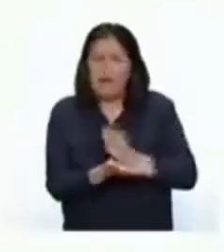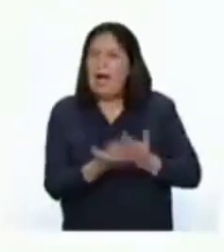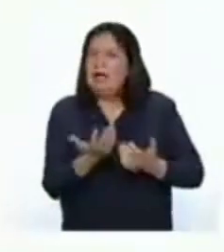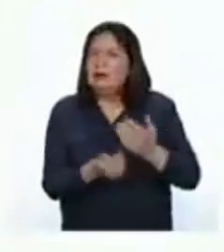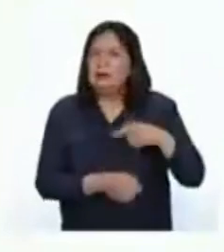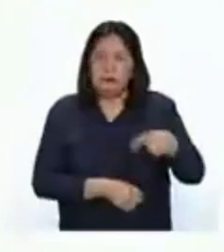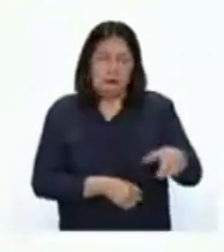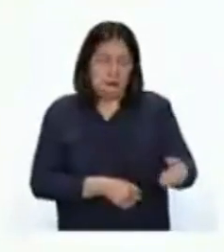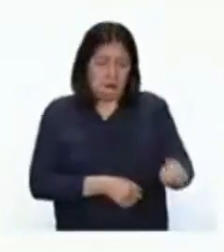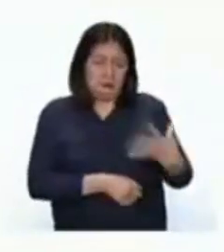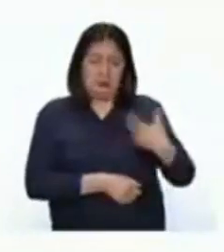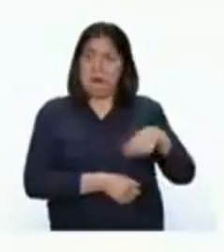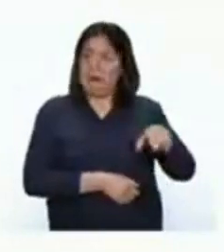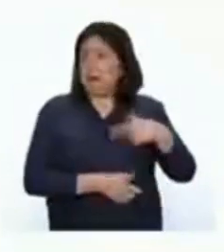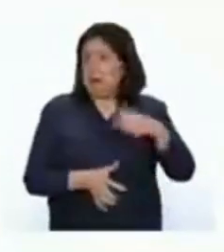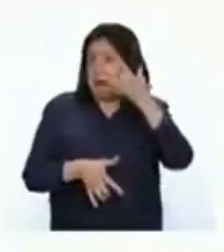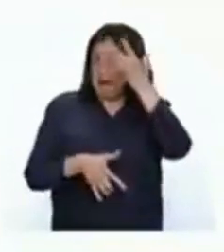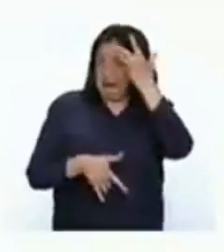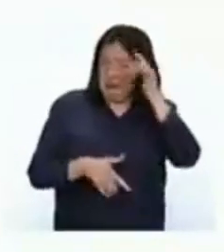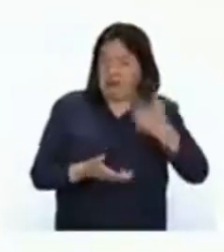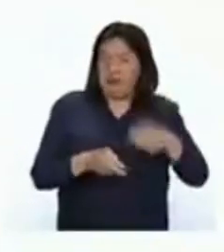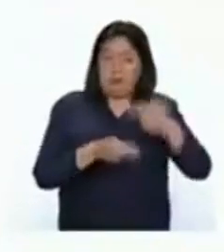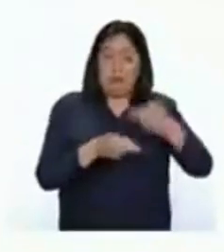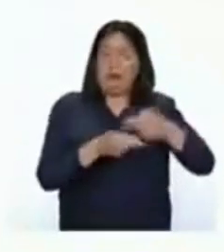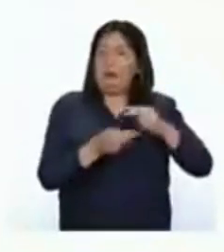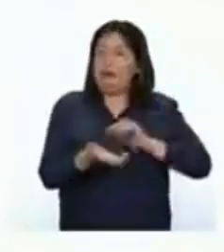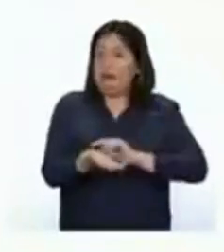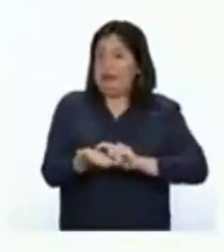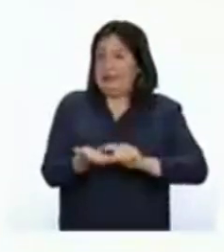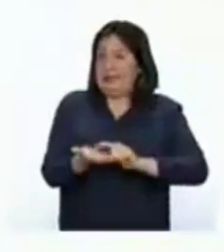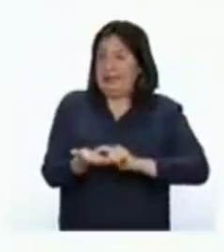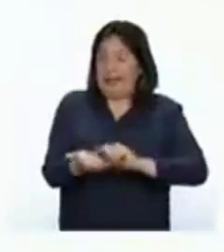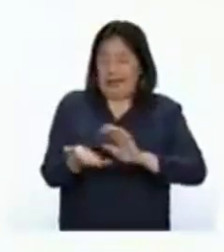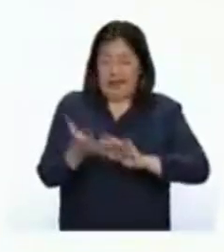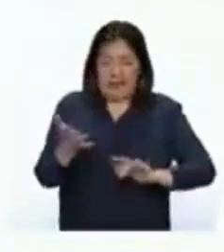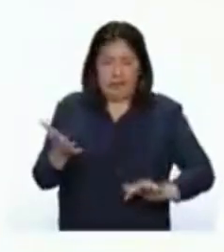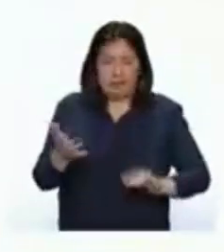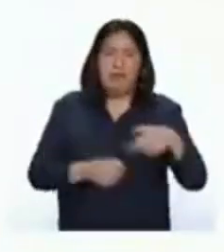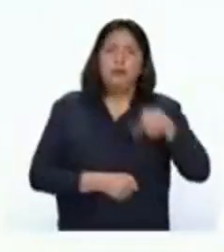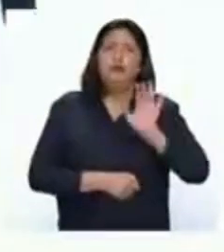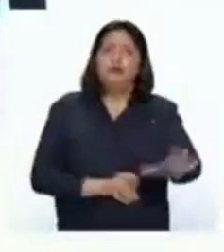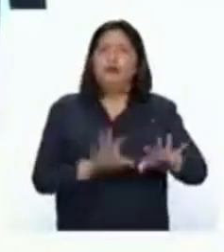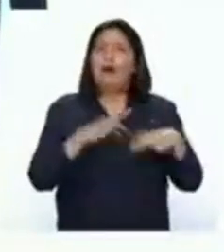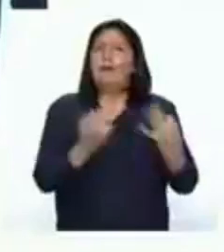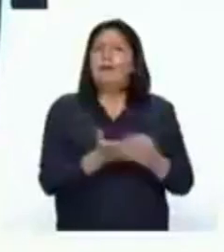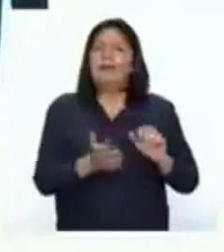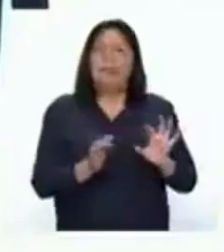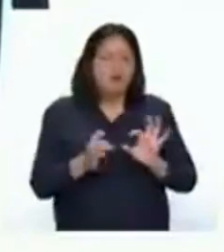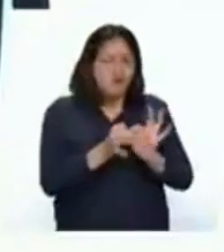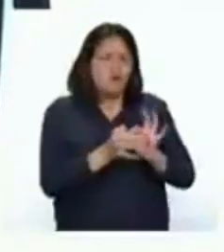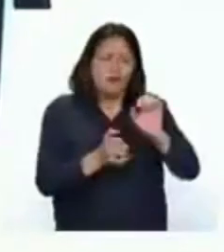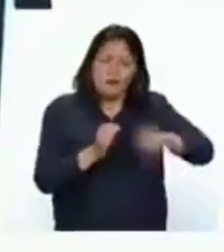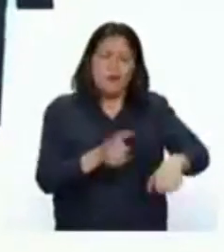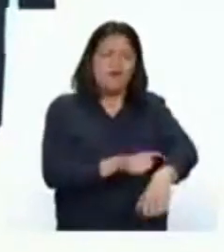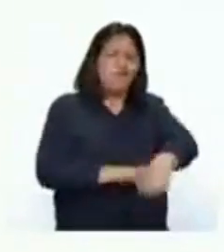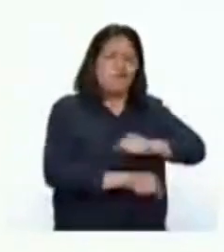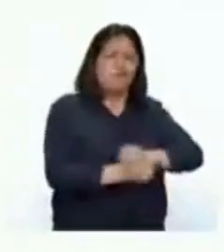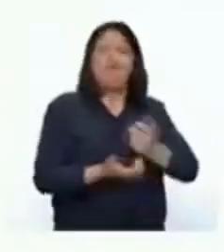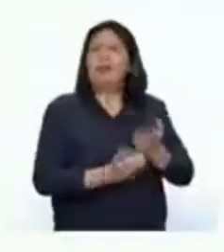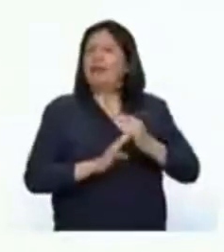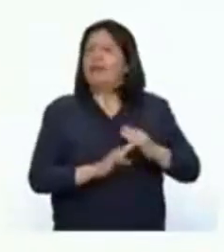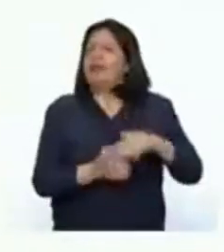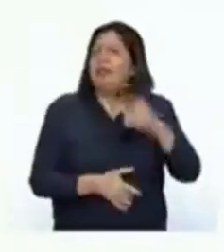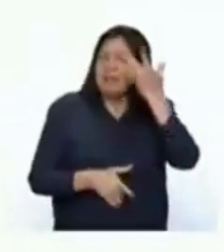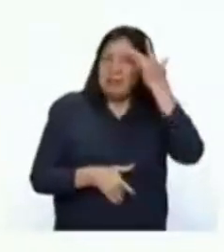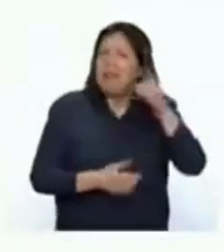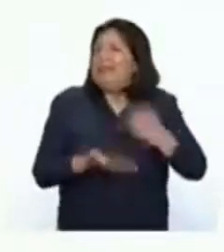Teresa se enteró que lo que tenía era anemia, ella y toda su familia tomaron acción para combatir esta enfermedad. Parte de ello